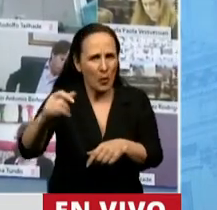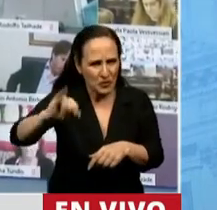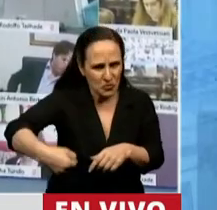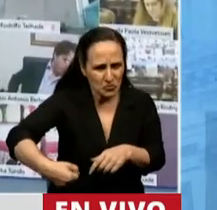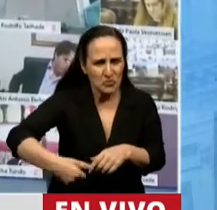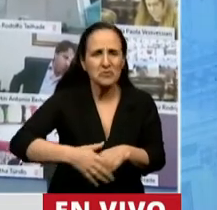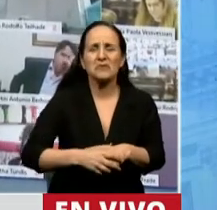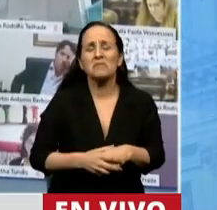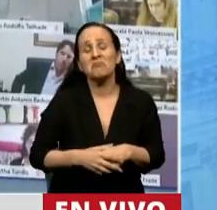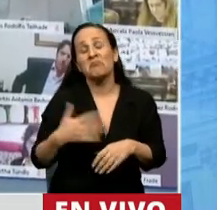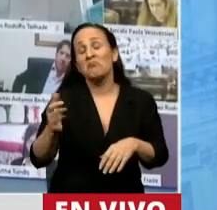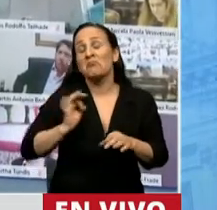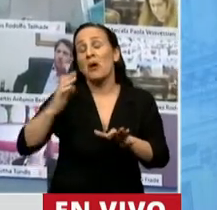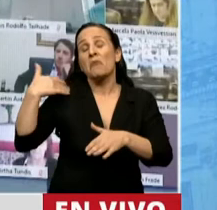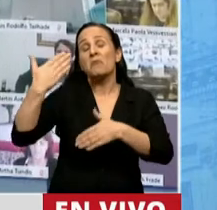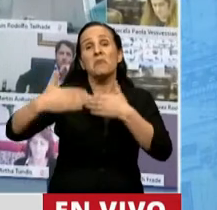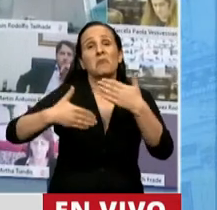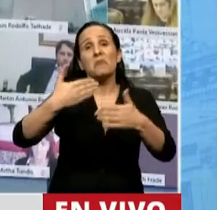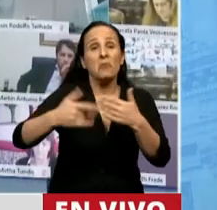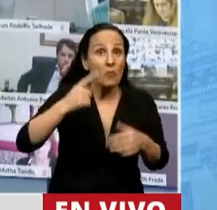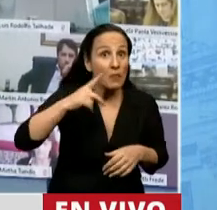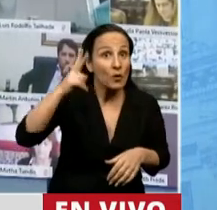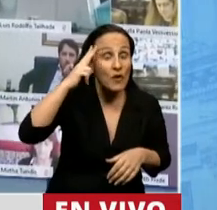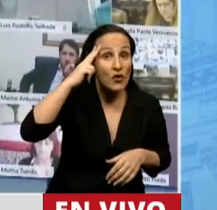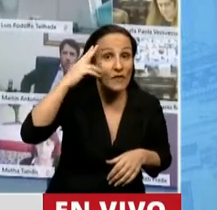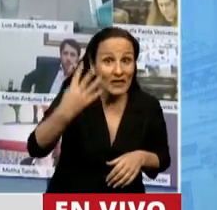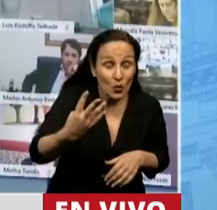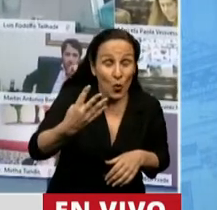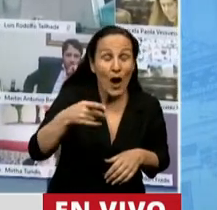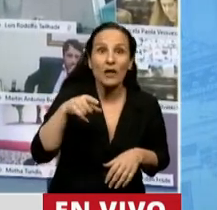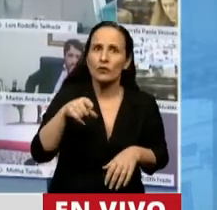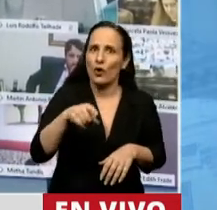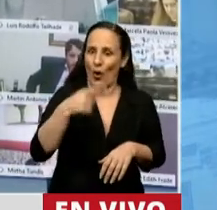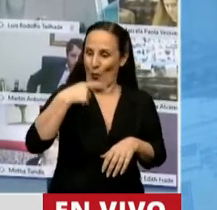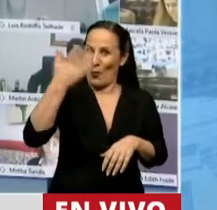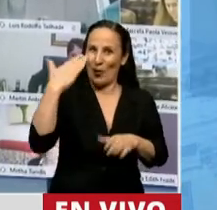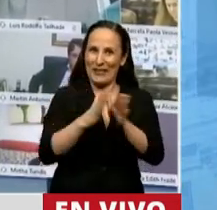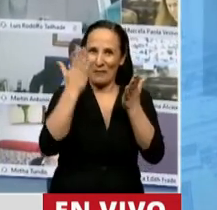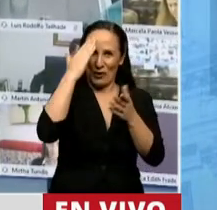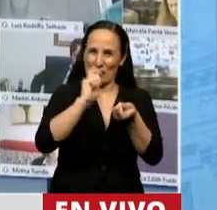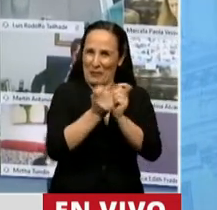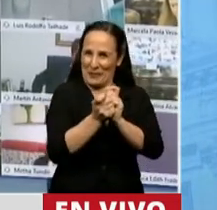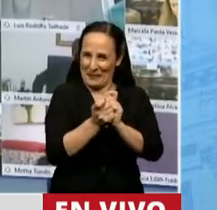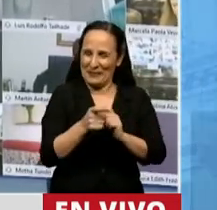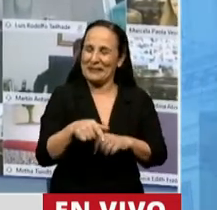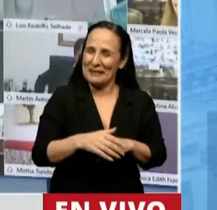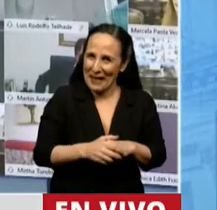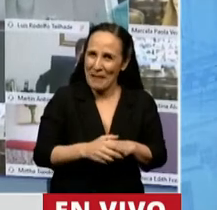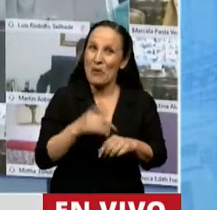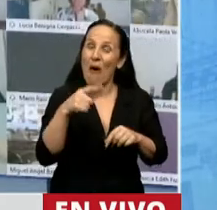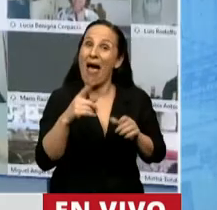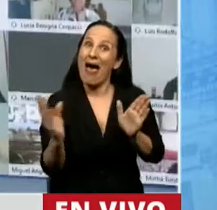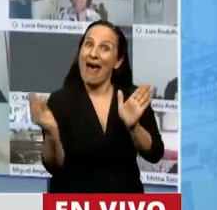Y después cuando pasa el tiempo, en el año 94, cuando se hace la última reforma de la constitución nacional, se